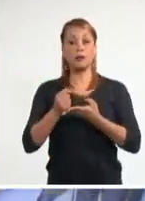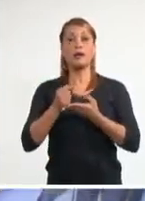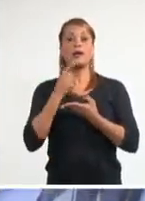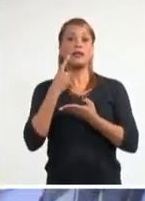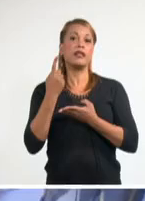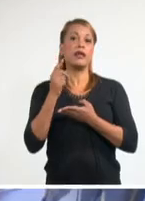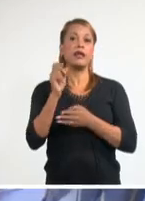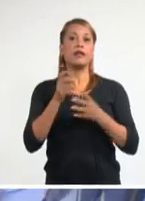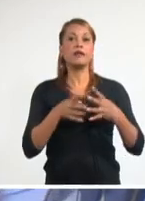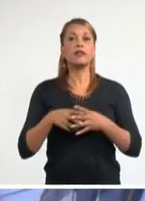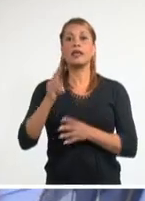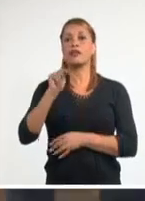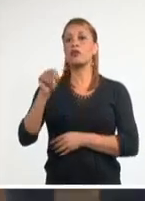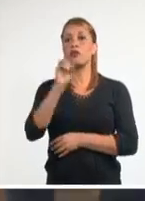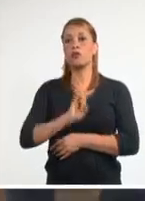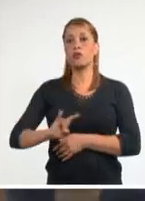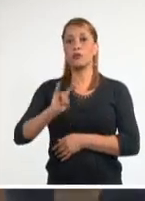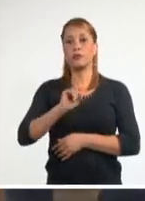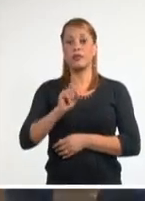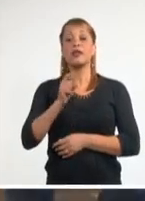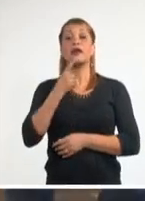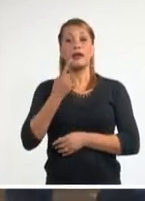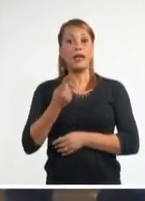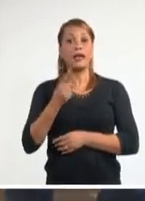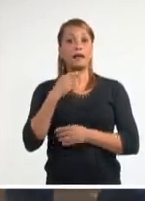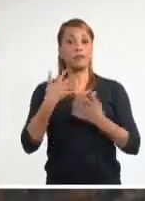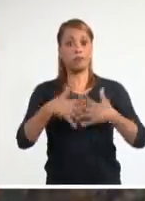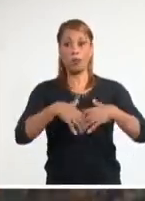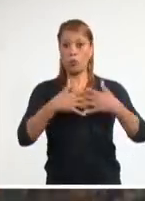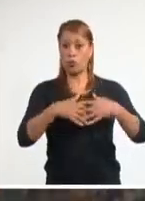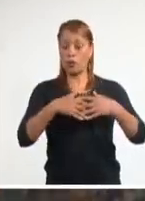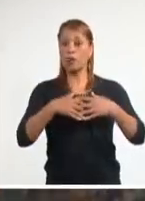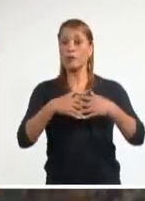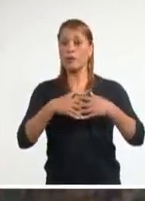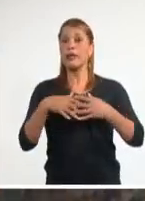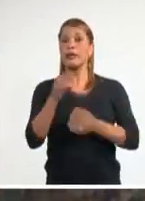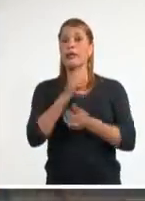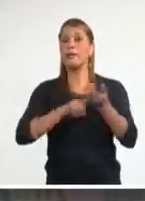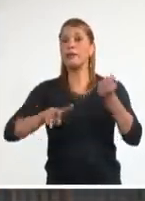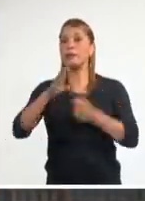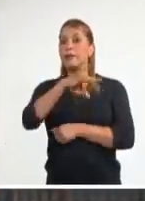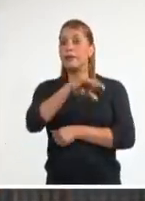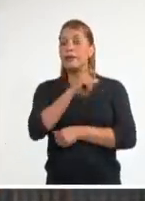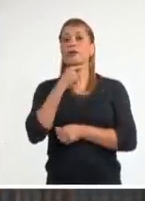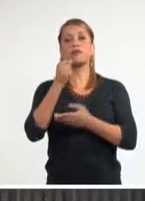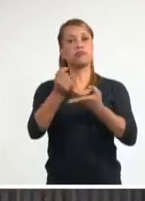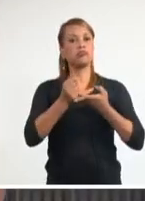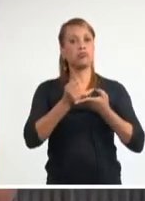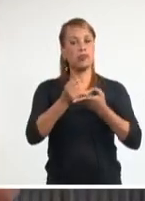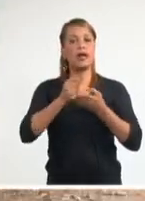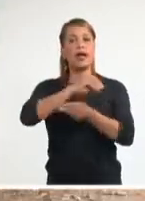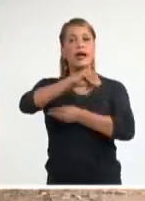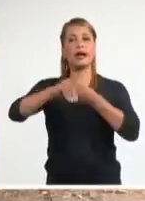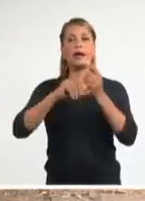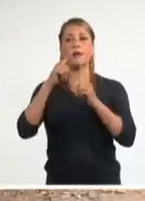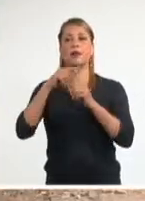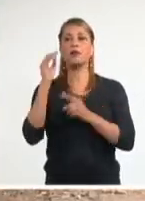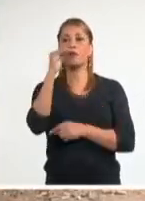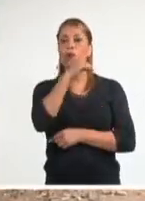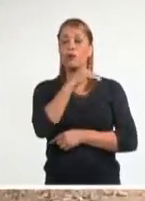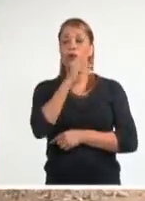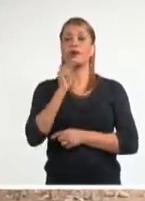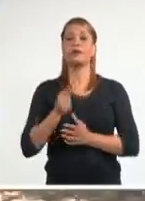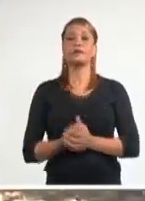Desarrollo, este productor, líder de Pinar del Río, asume la experiencia piloto de Cuba en la transformación digital del proceso productivo.